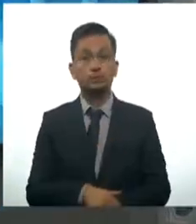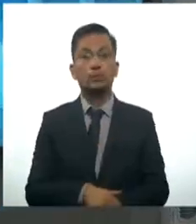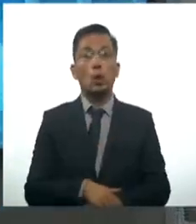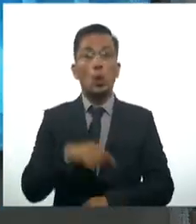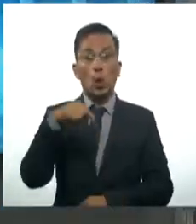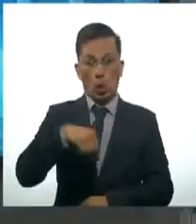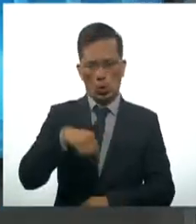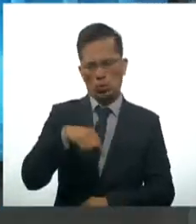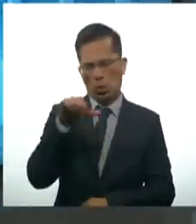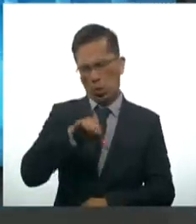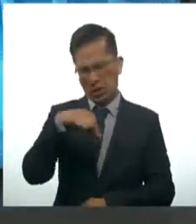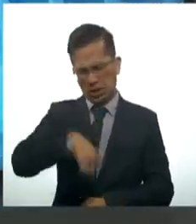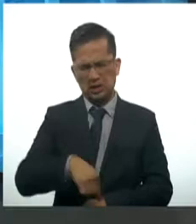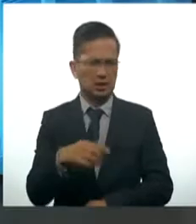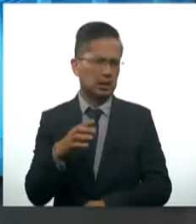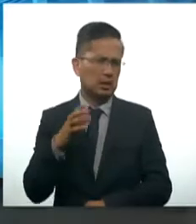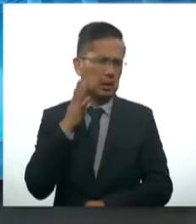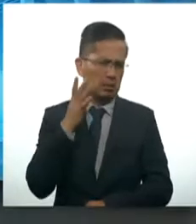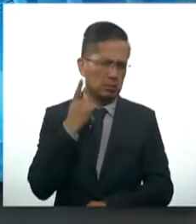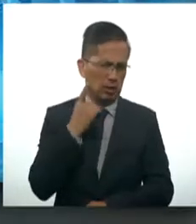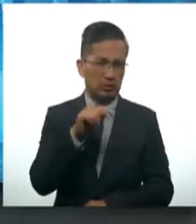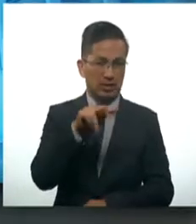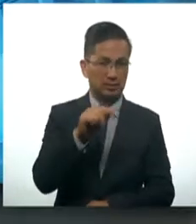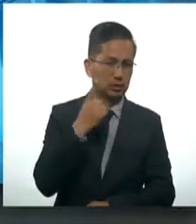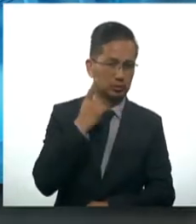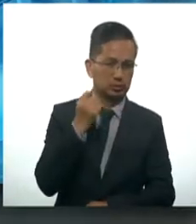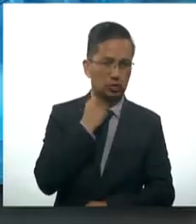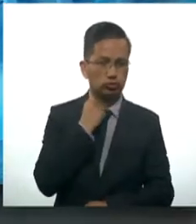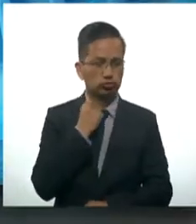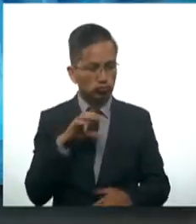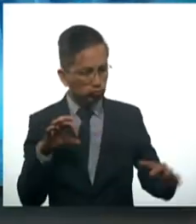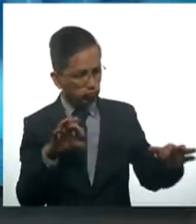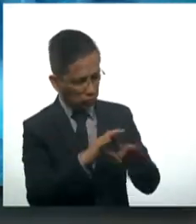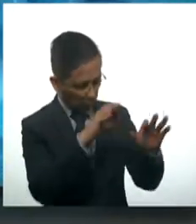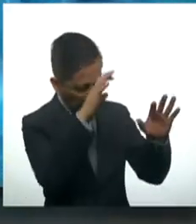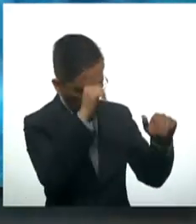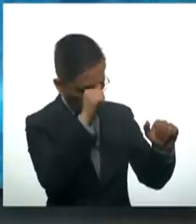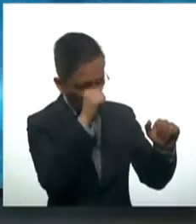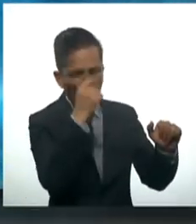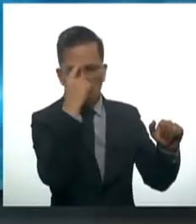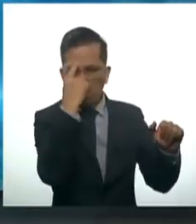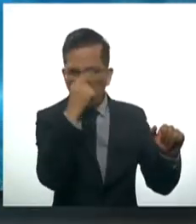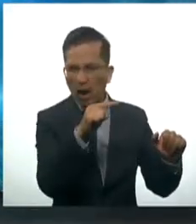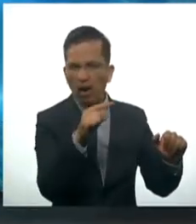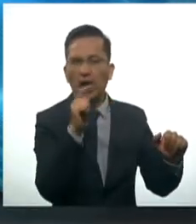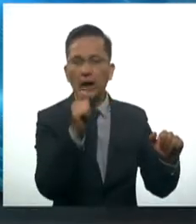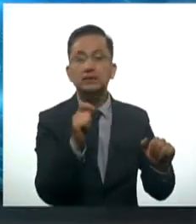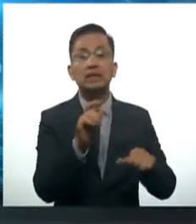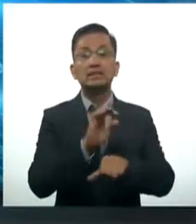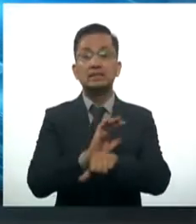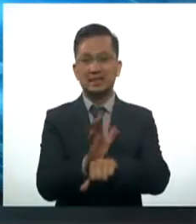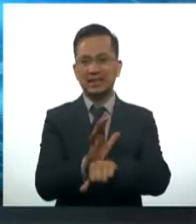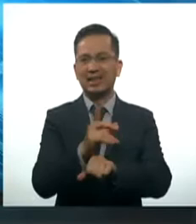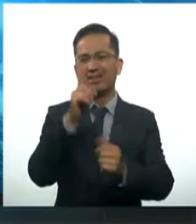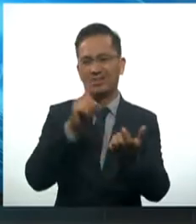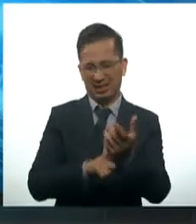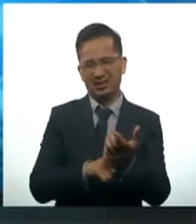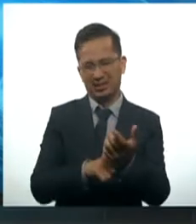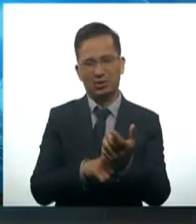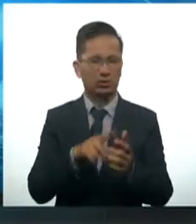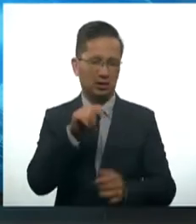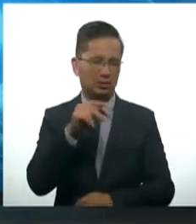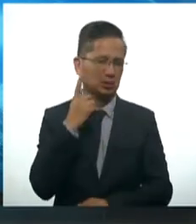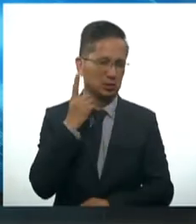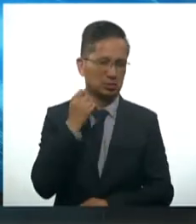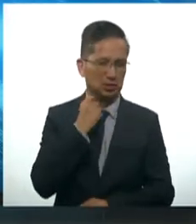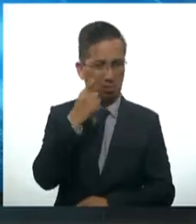convenio para la realización del proyecto Cine en el Canal del Congreso, una mirada con compromiso social. ¿En qué consiste? Bueno, pues vamos a ver